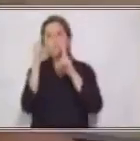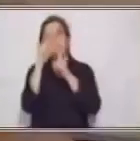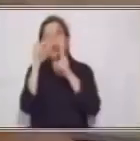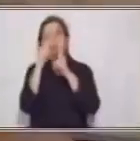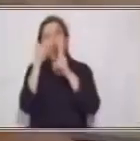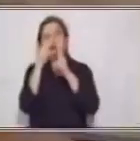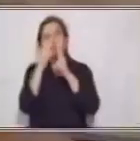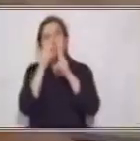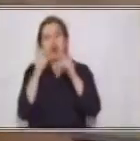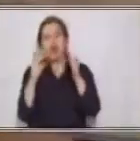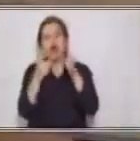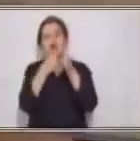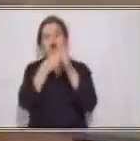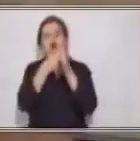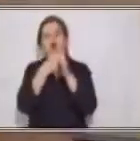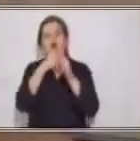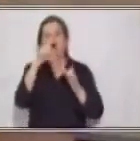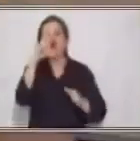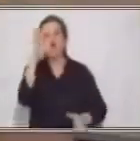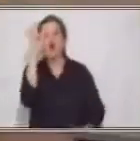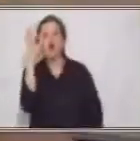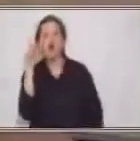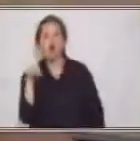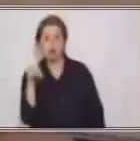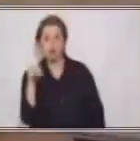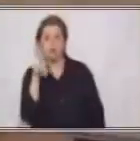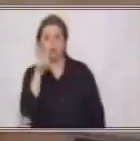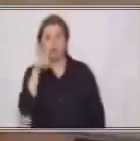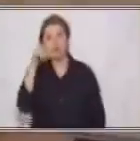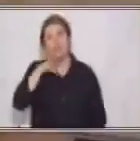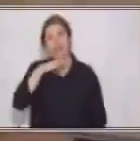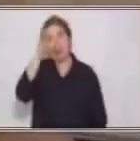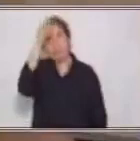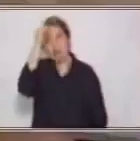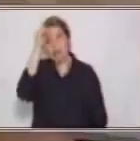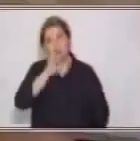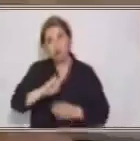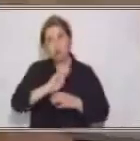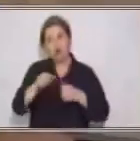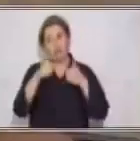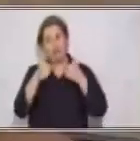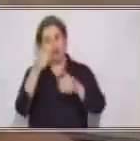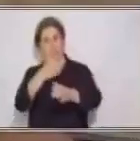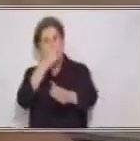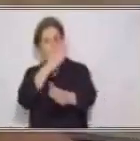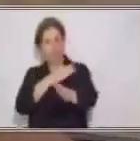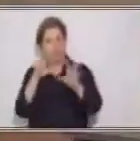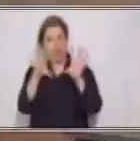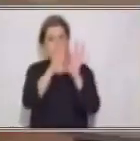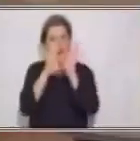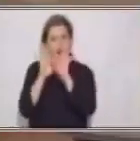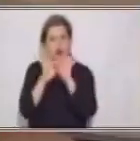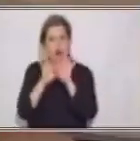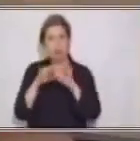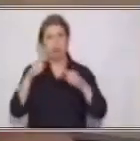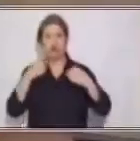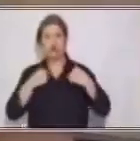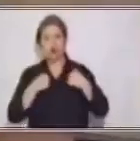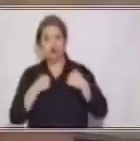emplear bien las conjunciones y las preposiciones. Espero que lo hayan comprendido bien. Sugiero